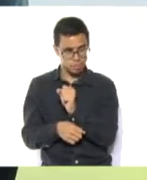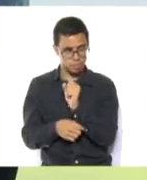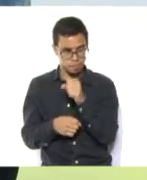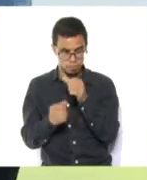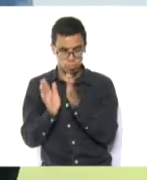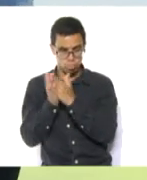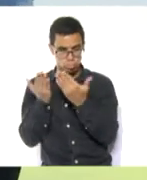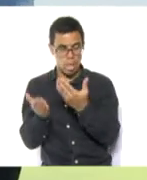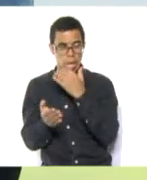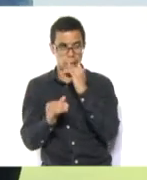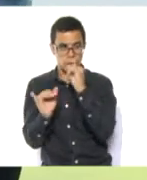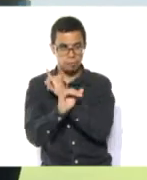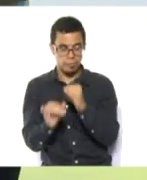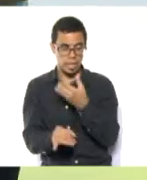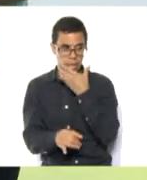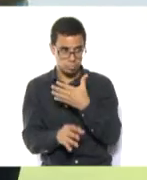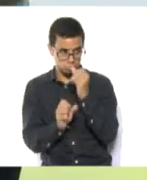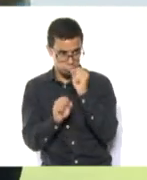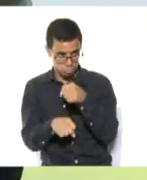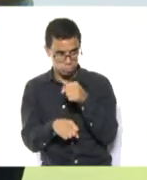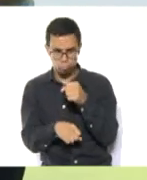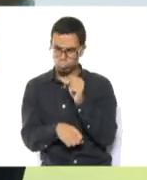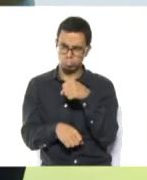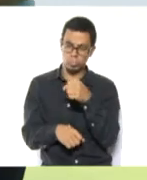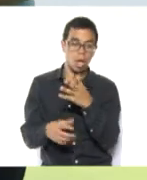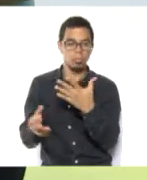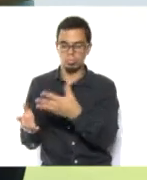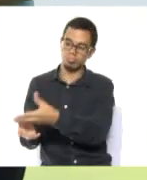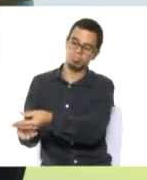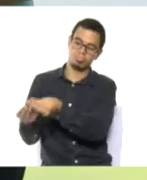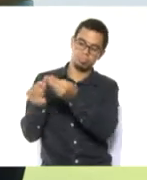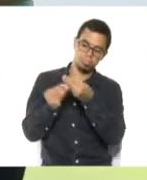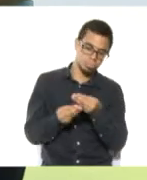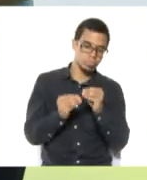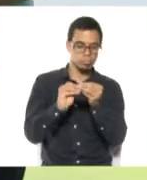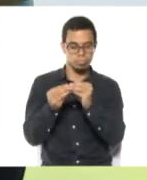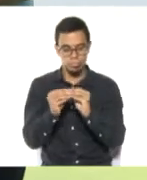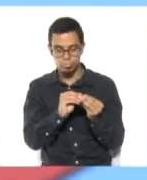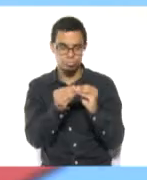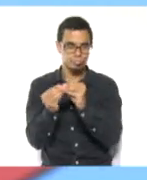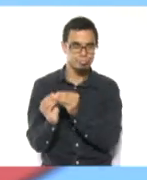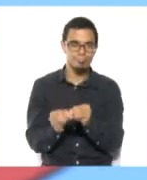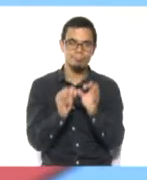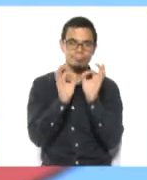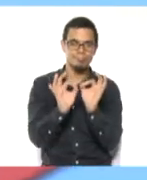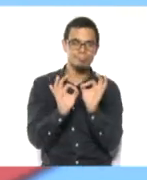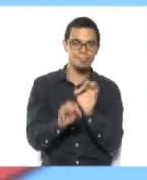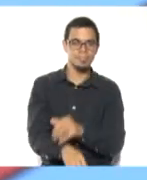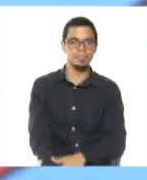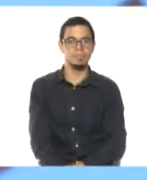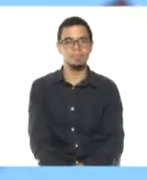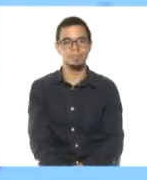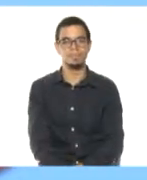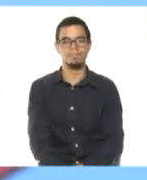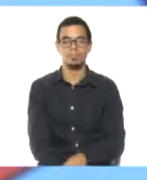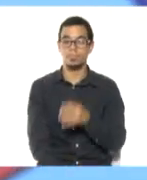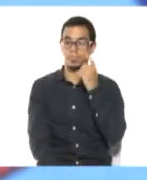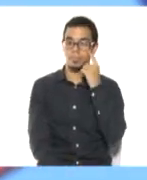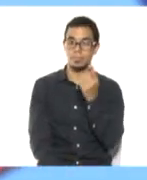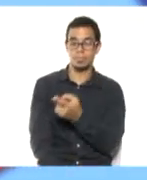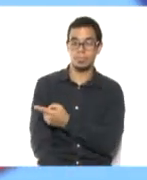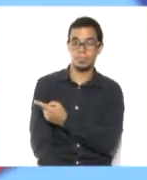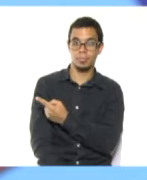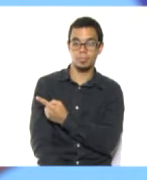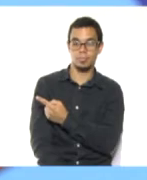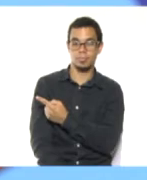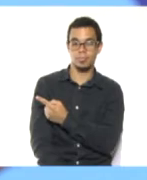esos materiales. Ajá. Por acá Heiler ya se tomó la tarea de ir pegando lo que es la vela navideña y miren qué hermosa le quedó.